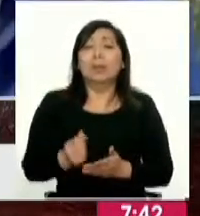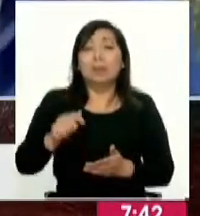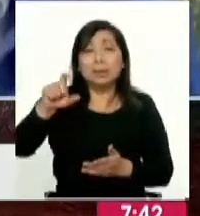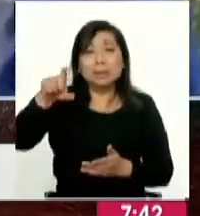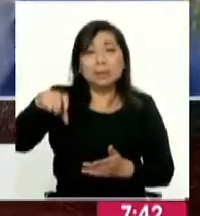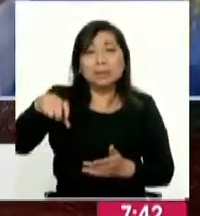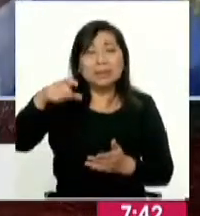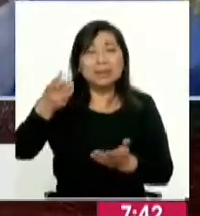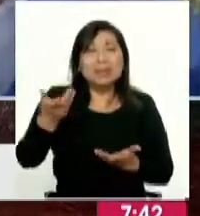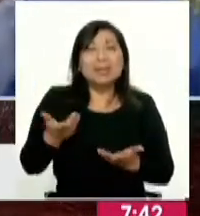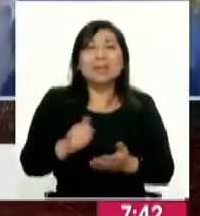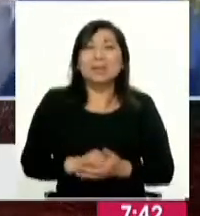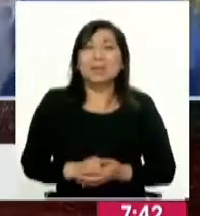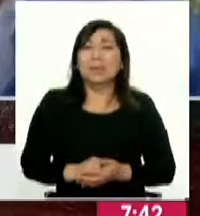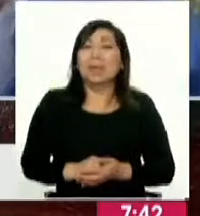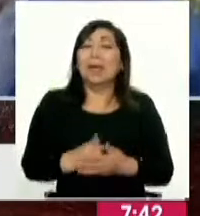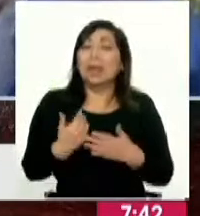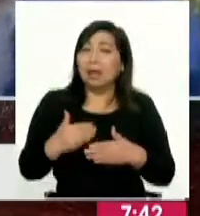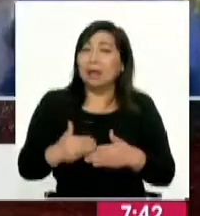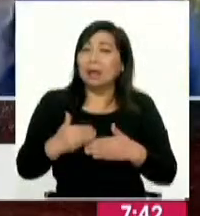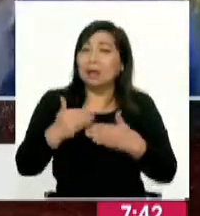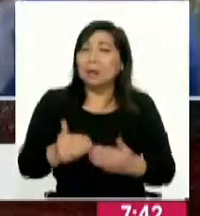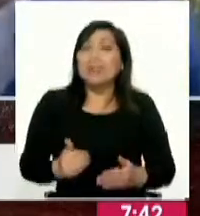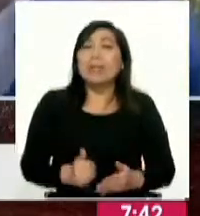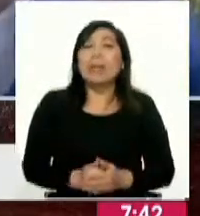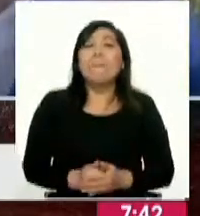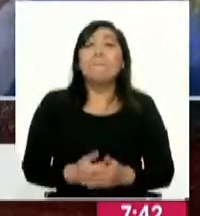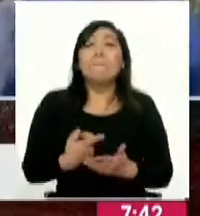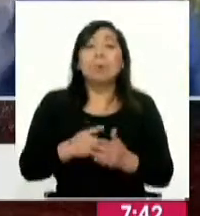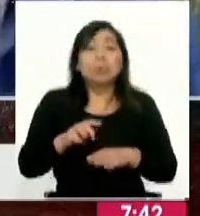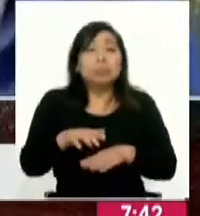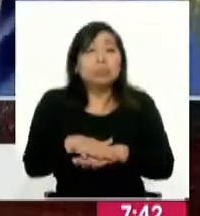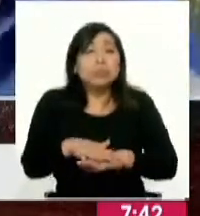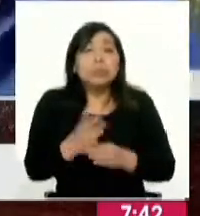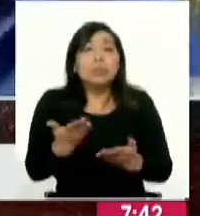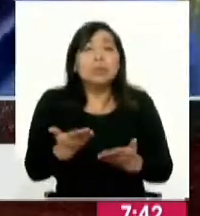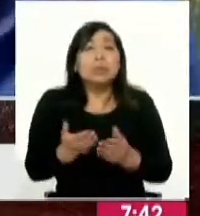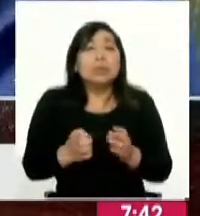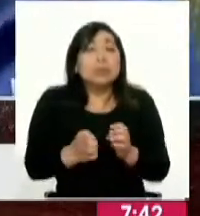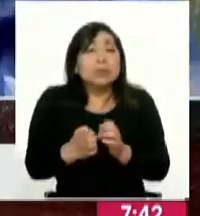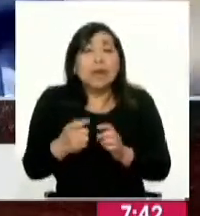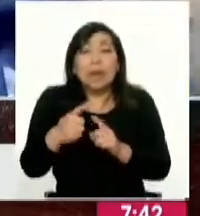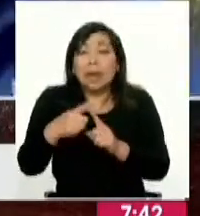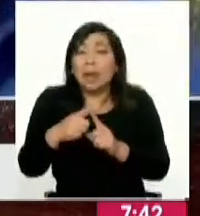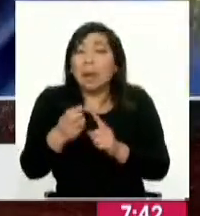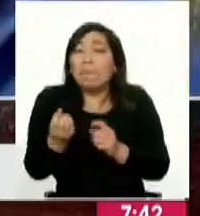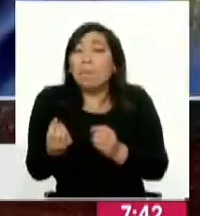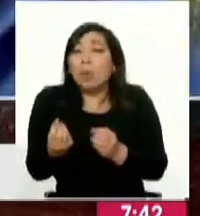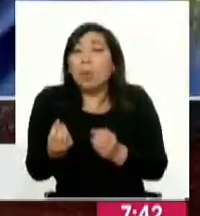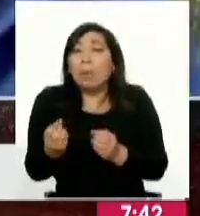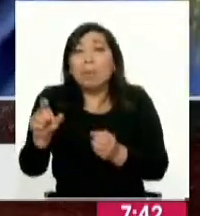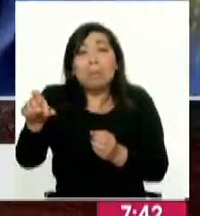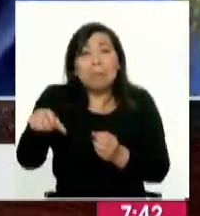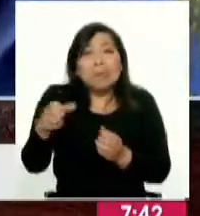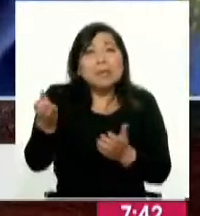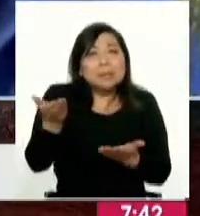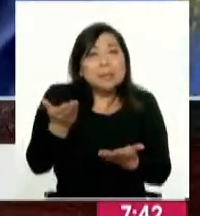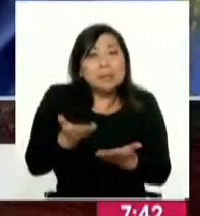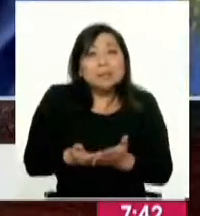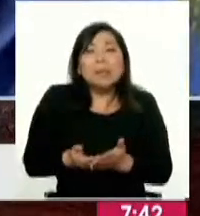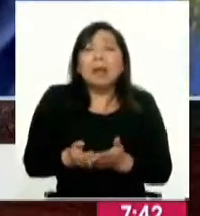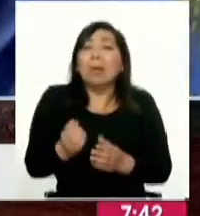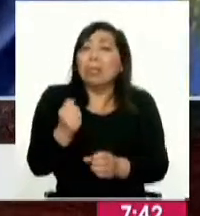que están atendiendo y los hemos ampliado justamente por gestiones del equipo de ATU con los concesionarios que estén